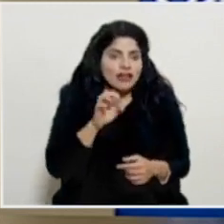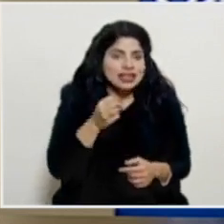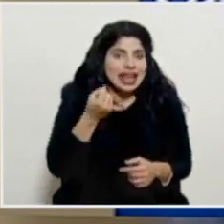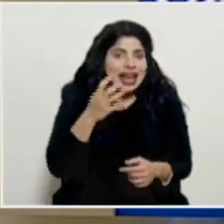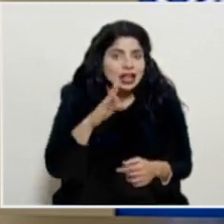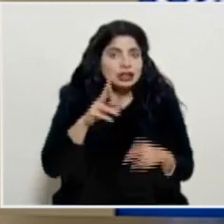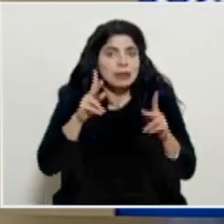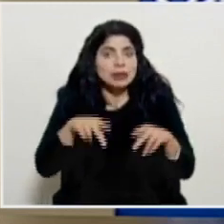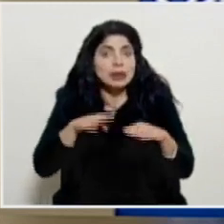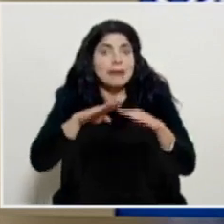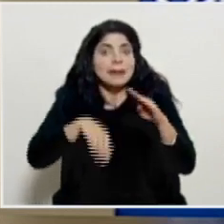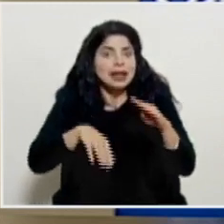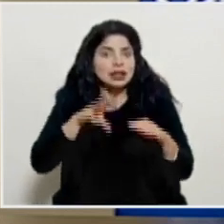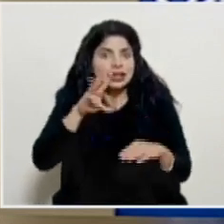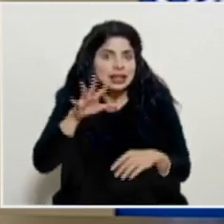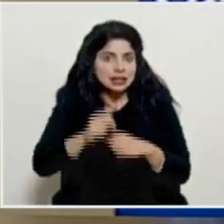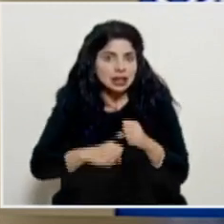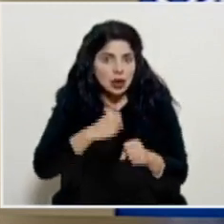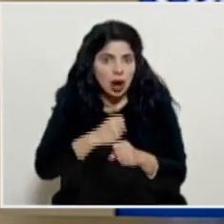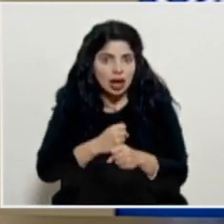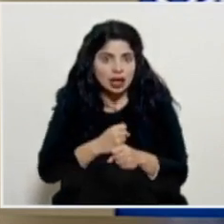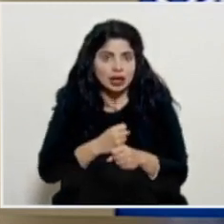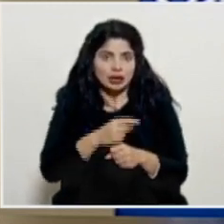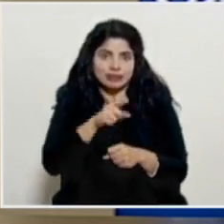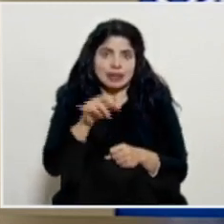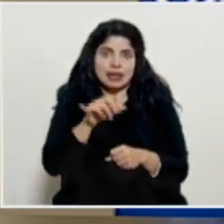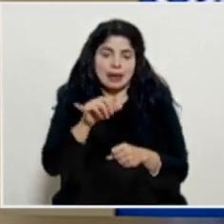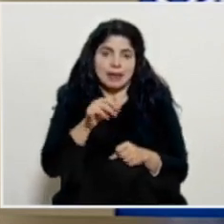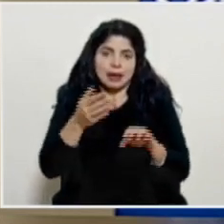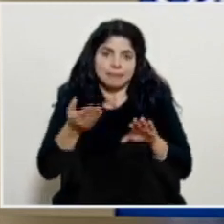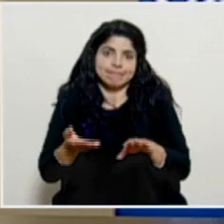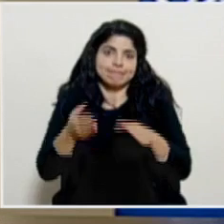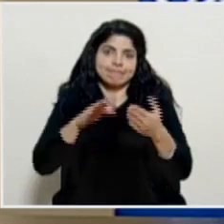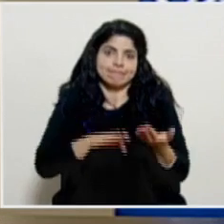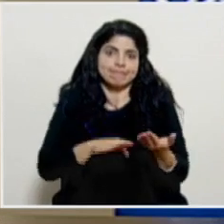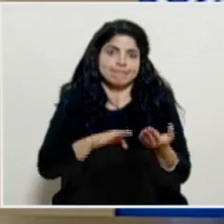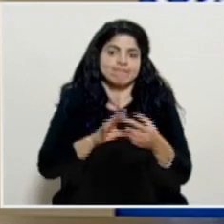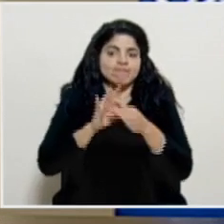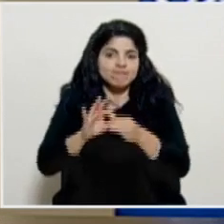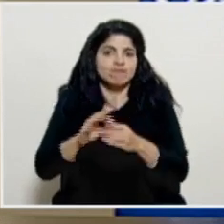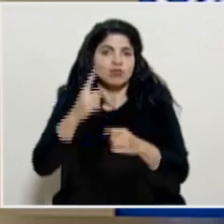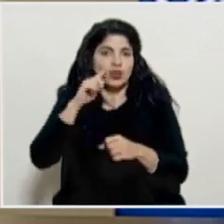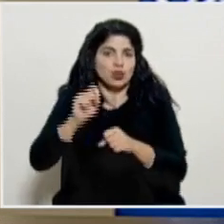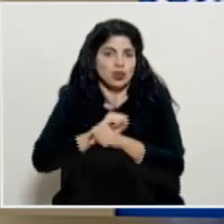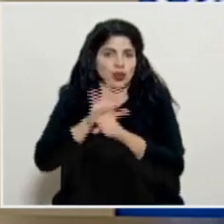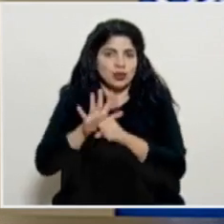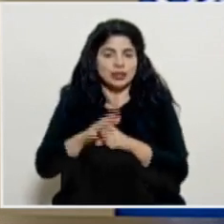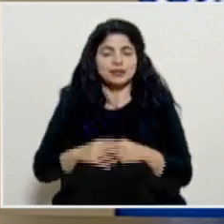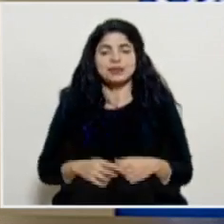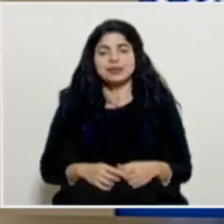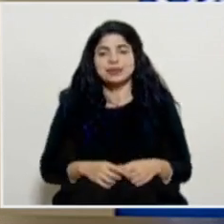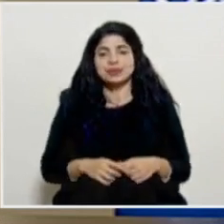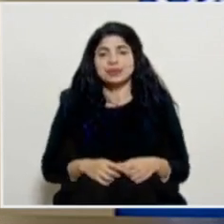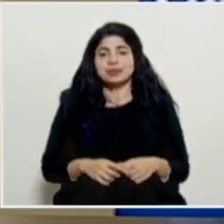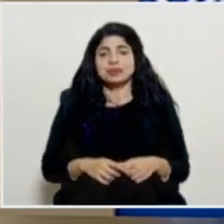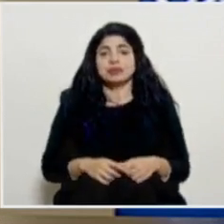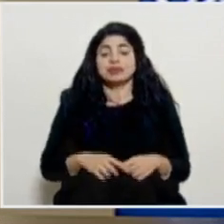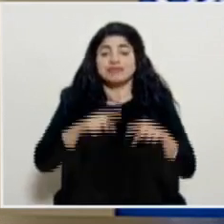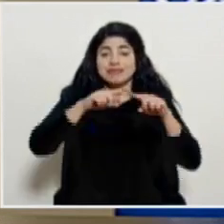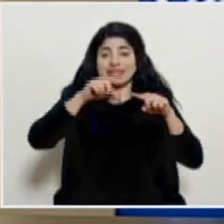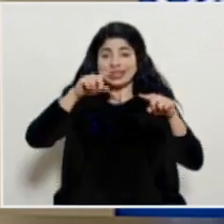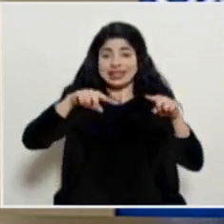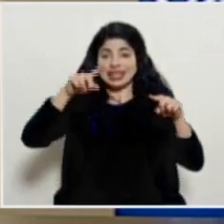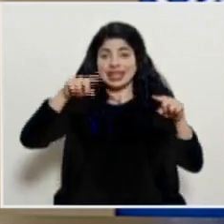personas menores de 65 años que también han perdido su vida asociados al COVID-19 y dentro de las